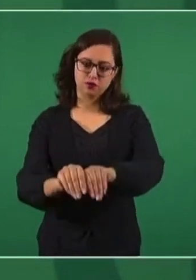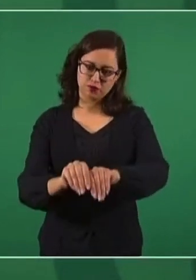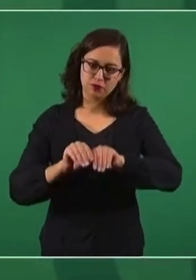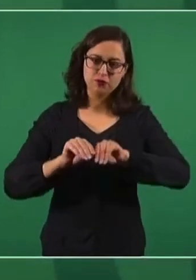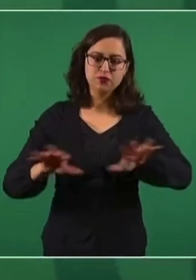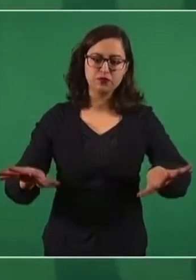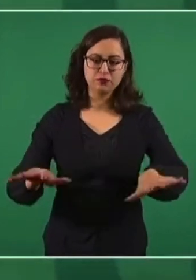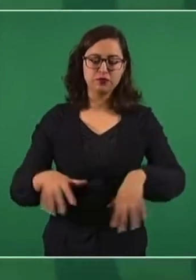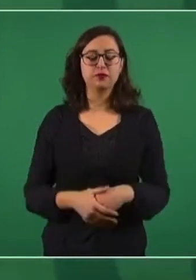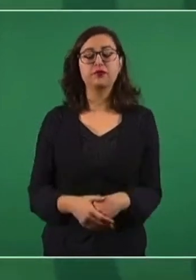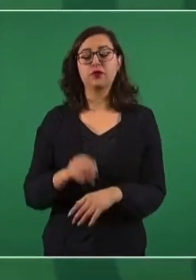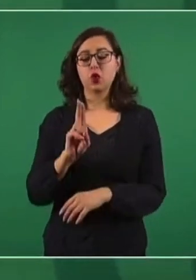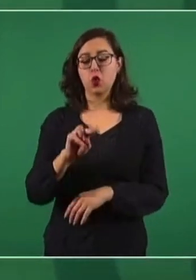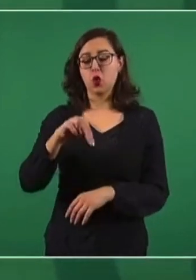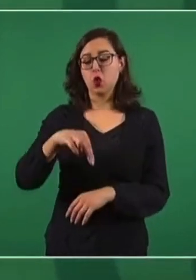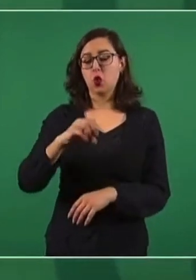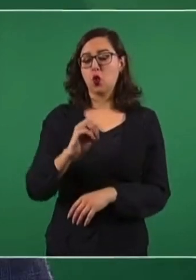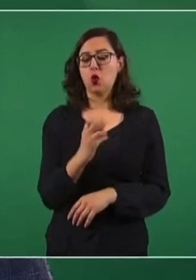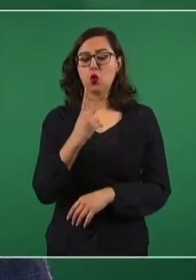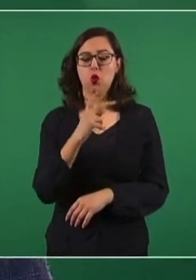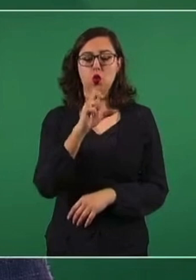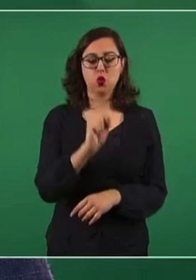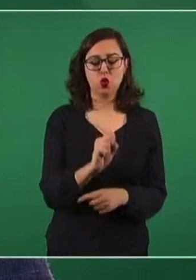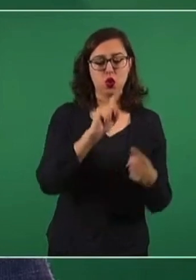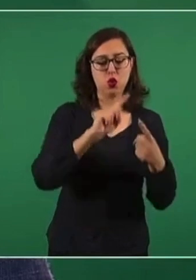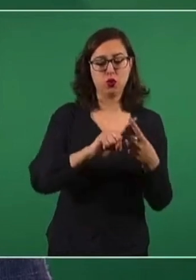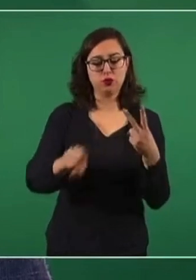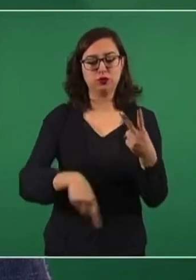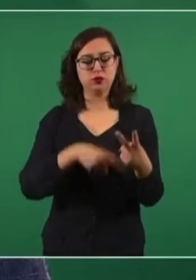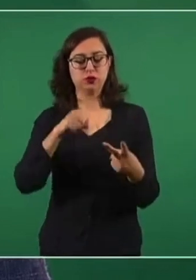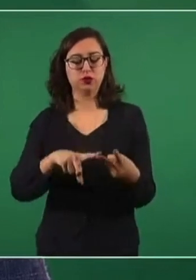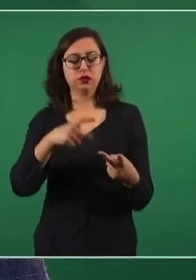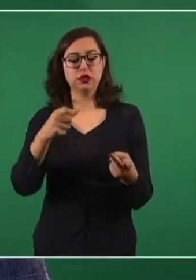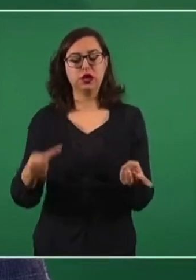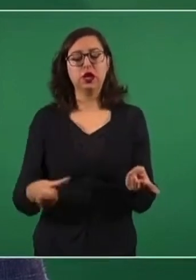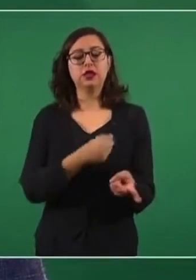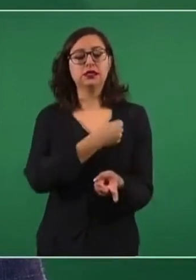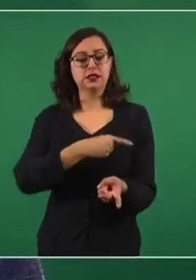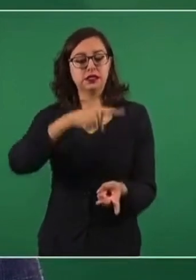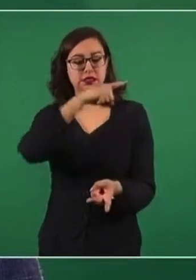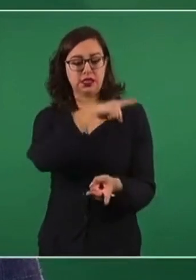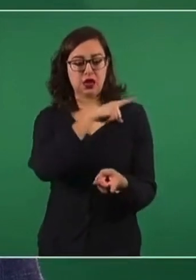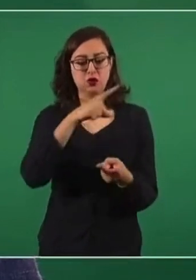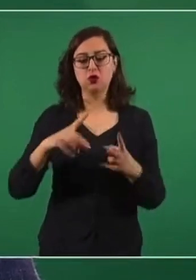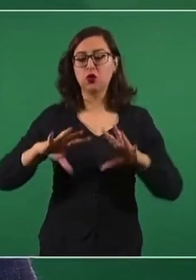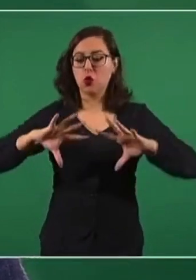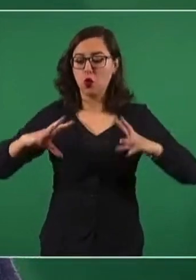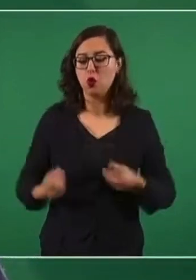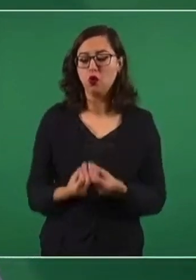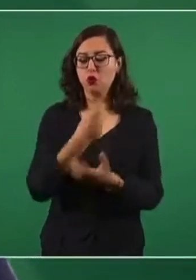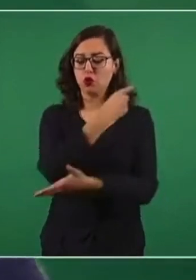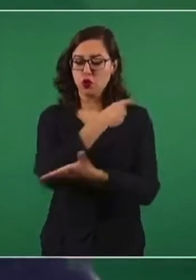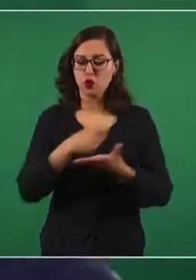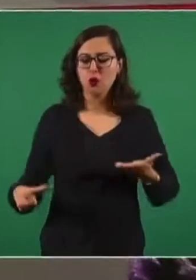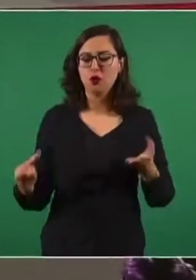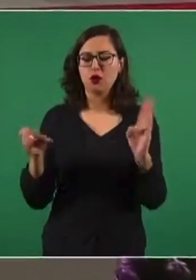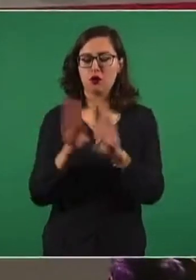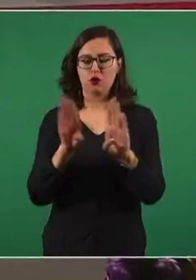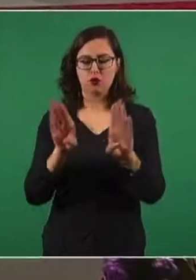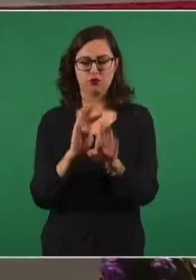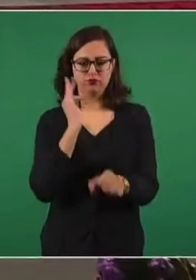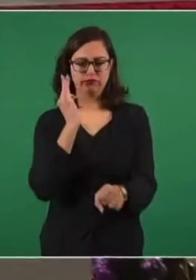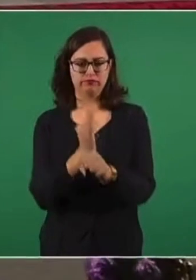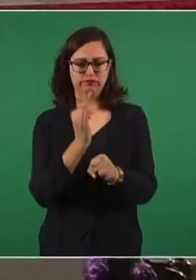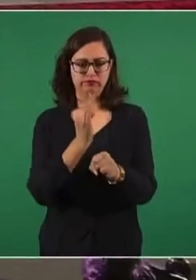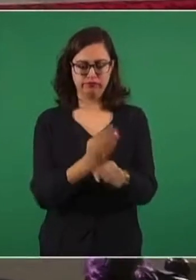la UNOPS, lo que compramos en el sector salud y los resultados obtenidos. En la primera lámina,